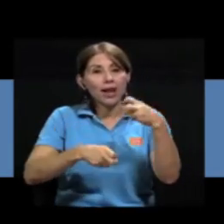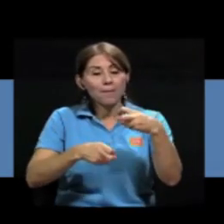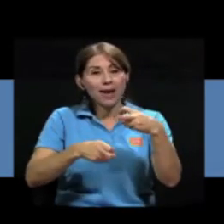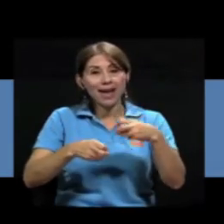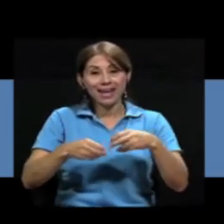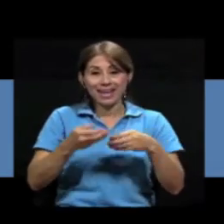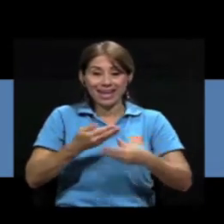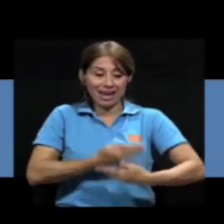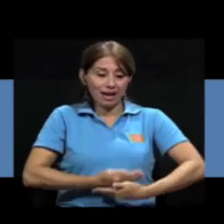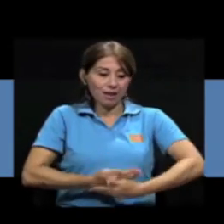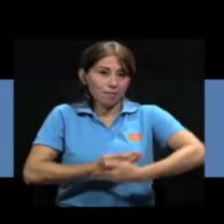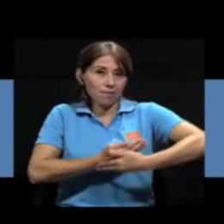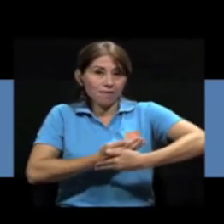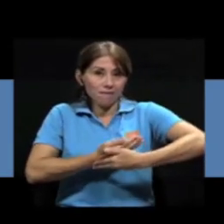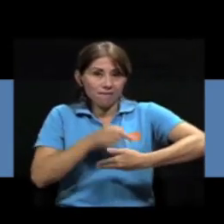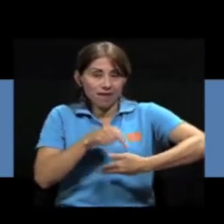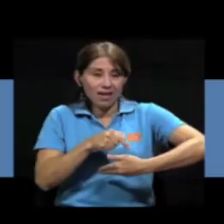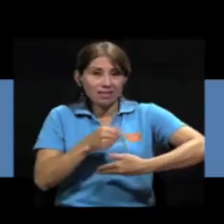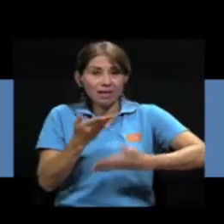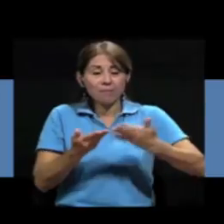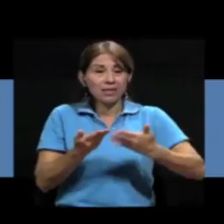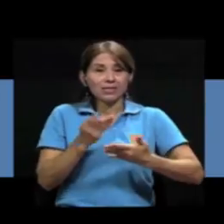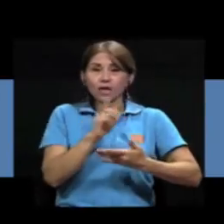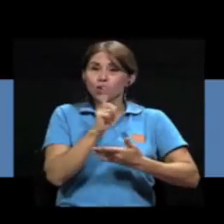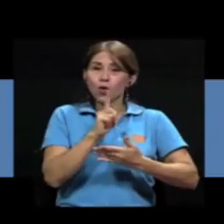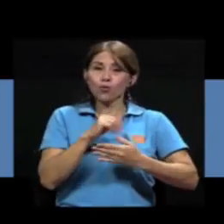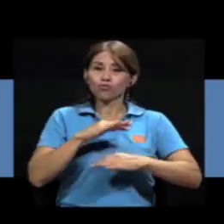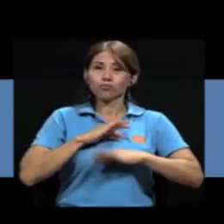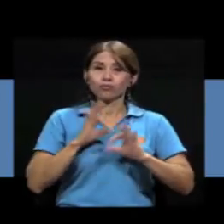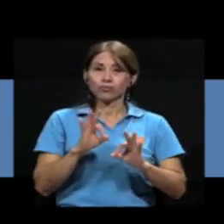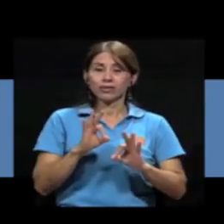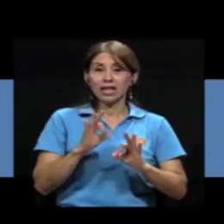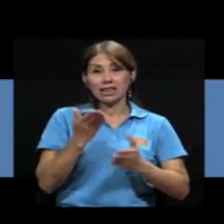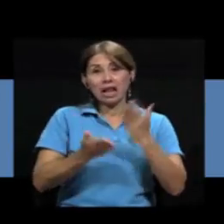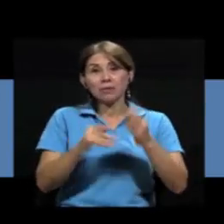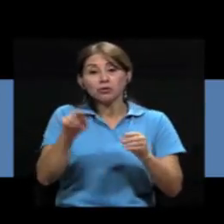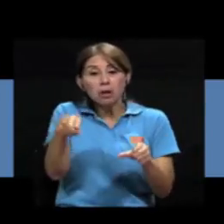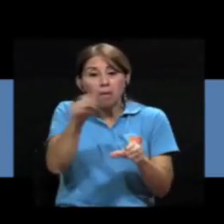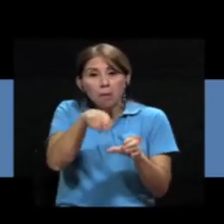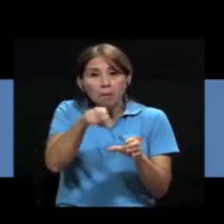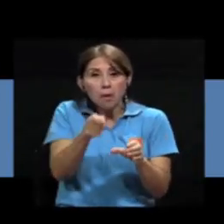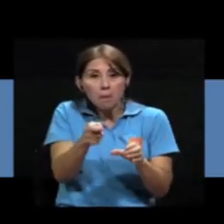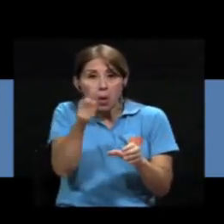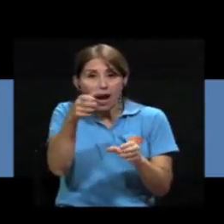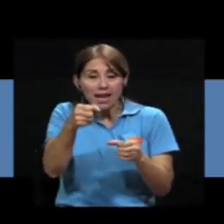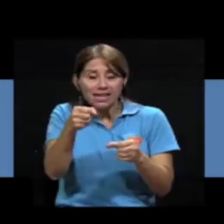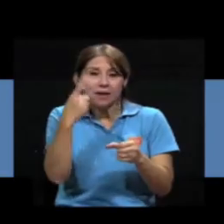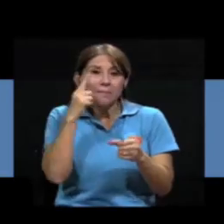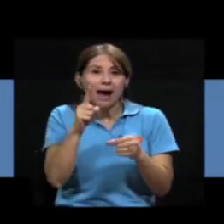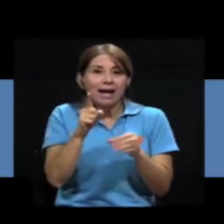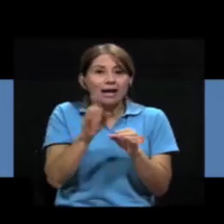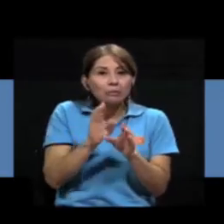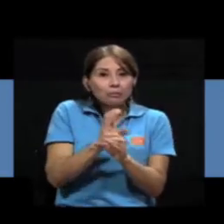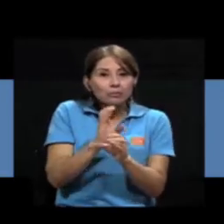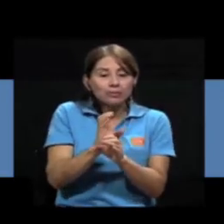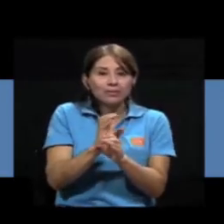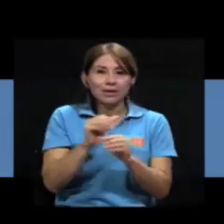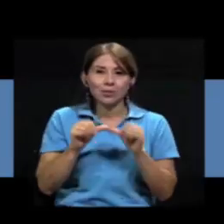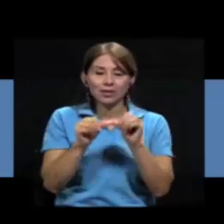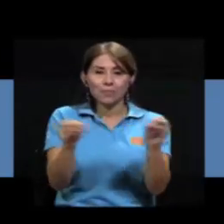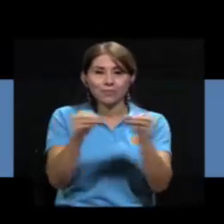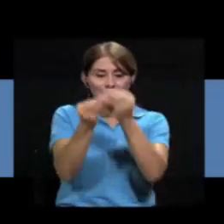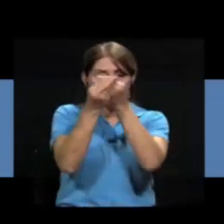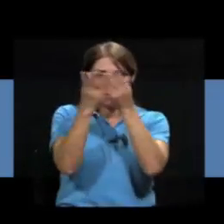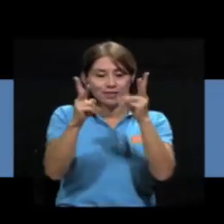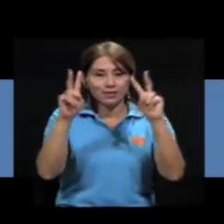Puede producirse un problema de malnutrición si el producto se diluye demasiado para ahorrar. Sigamos con más